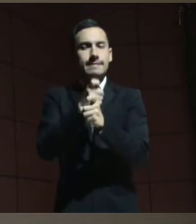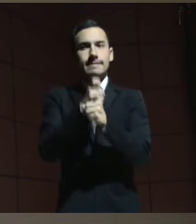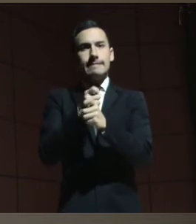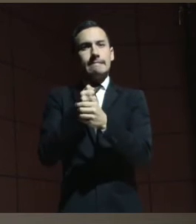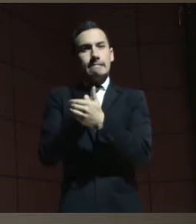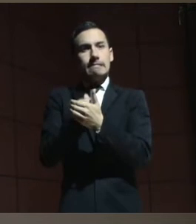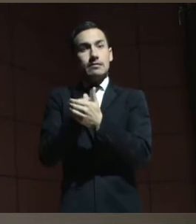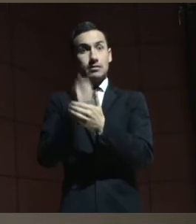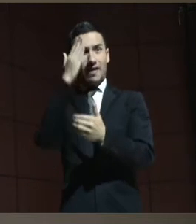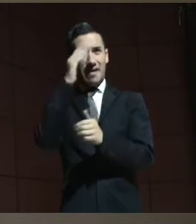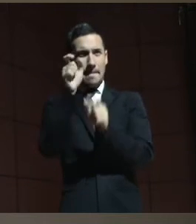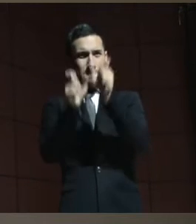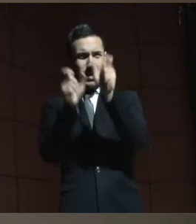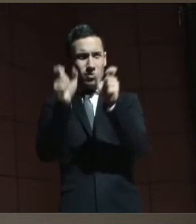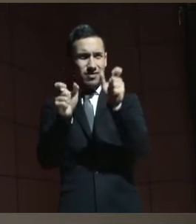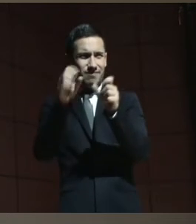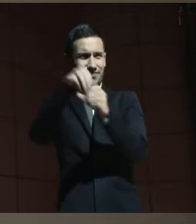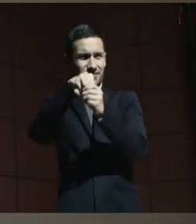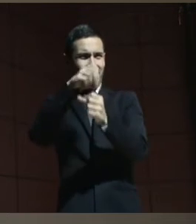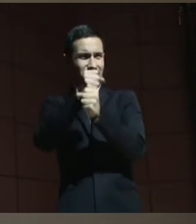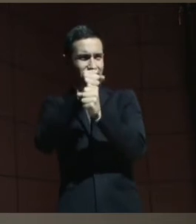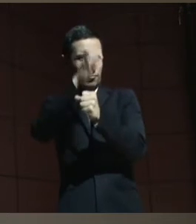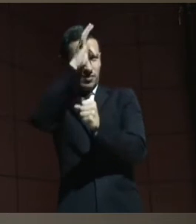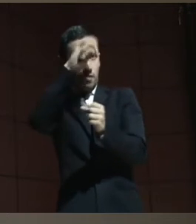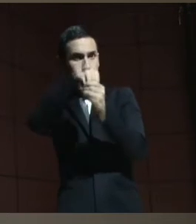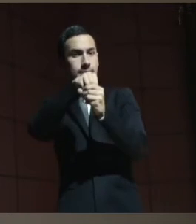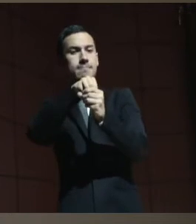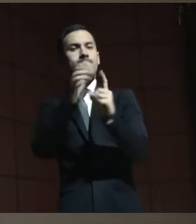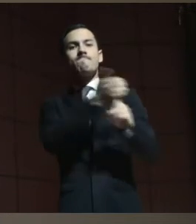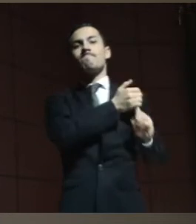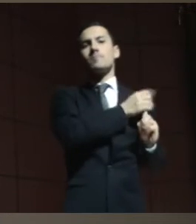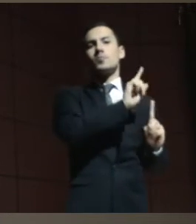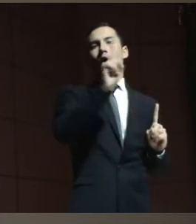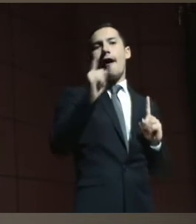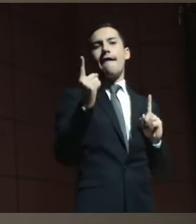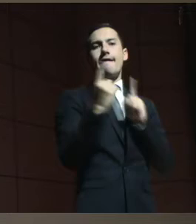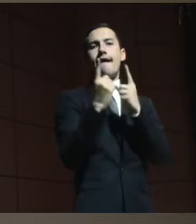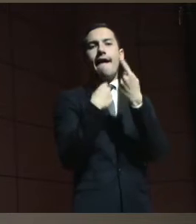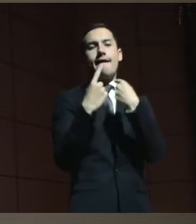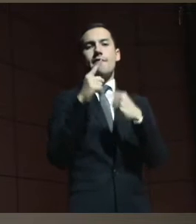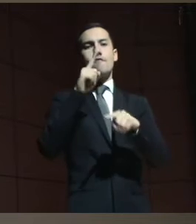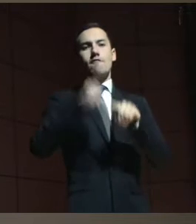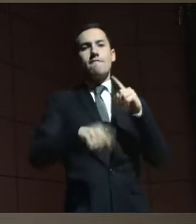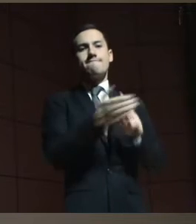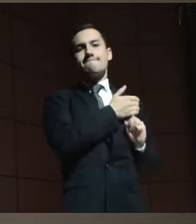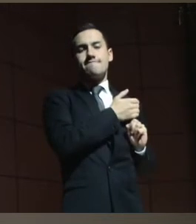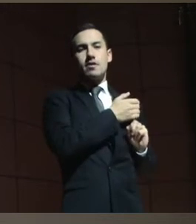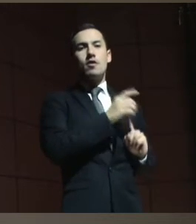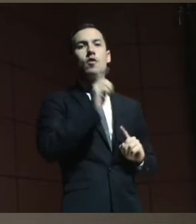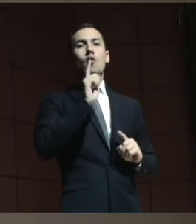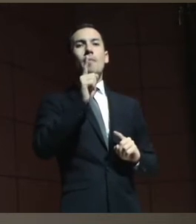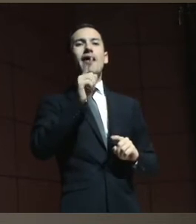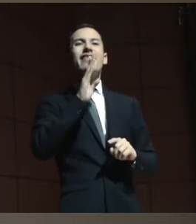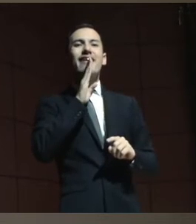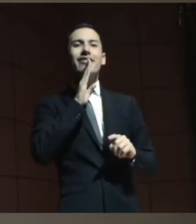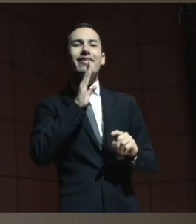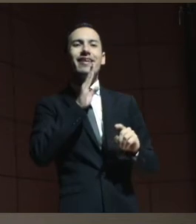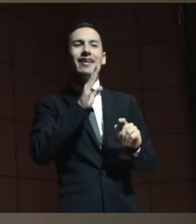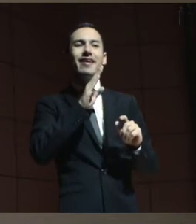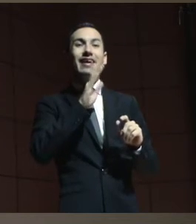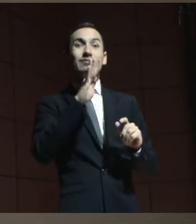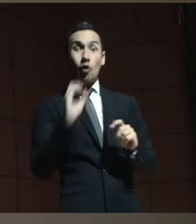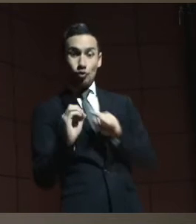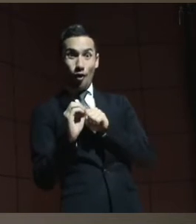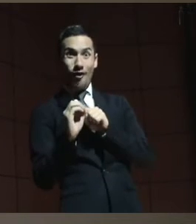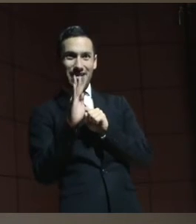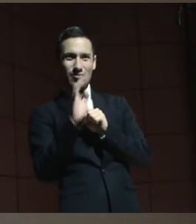custodiaba, que atendía en el lugar, porque esa era la orden de su cónyuge, de